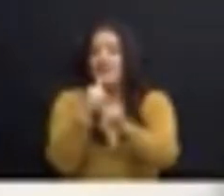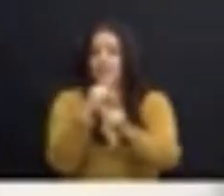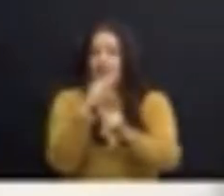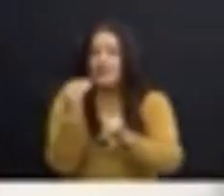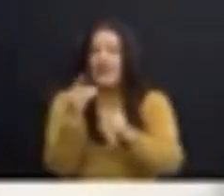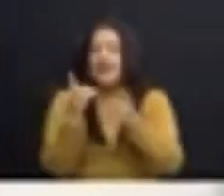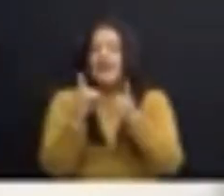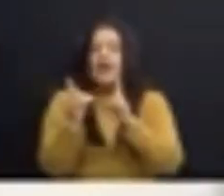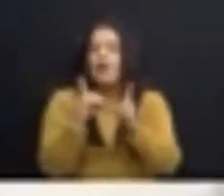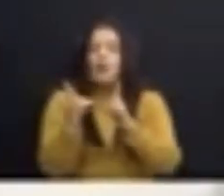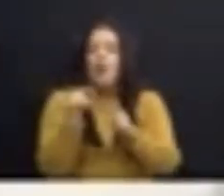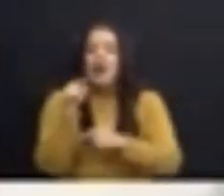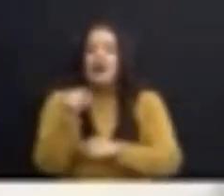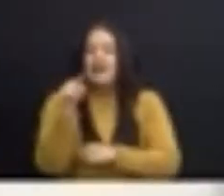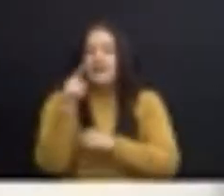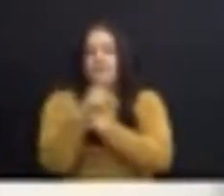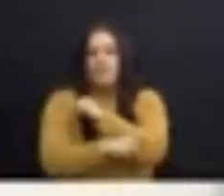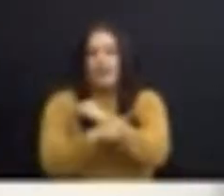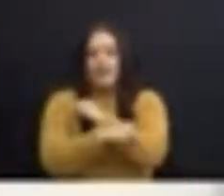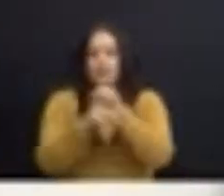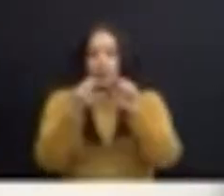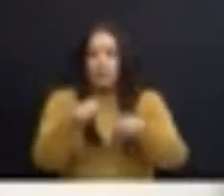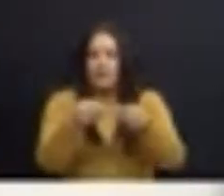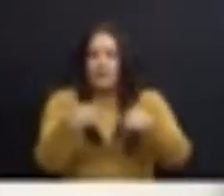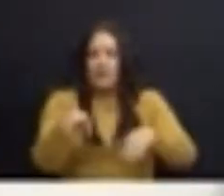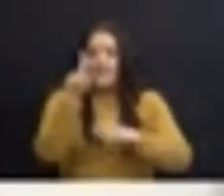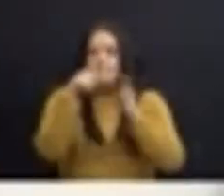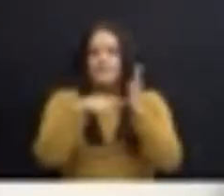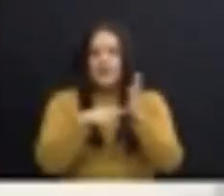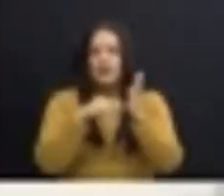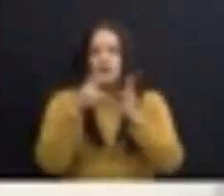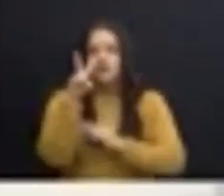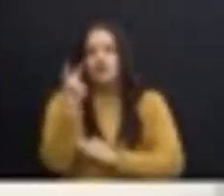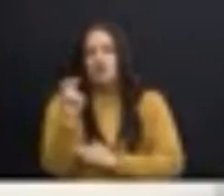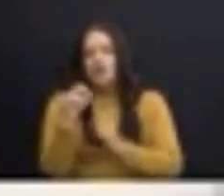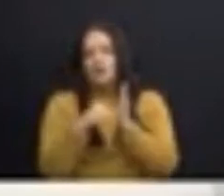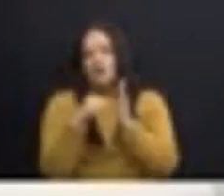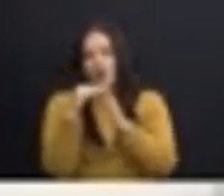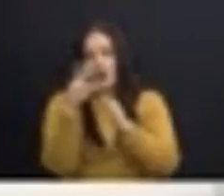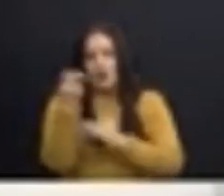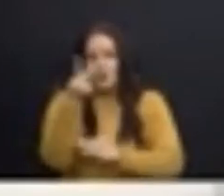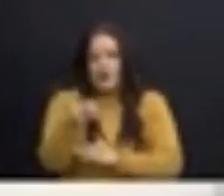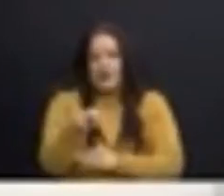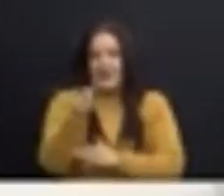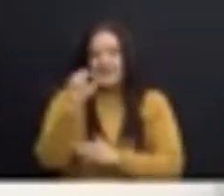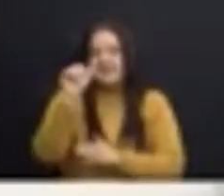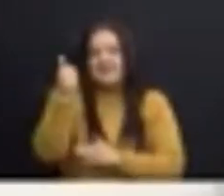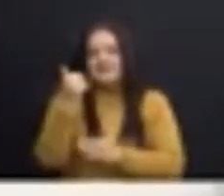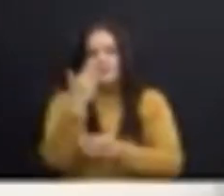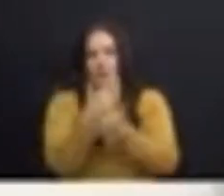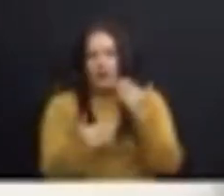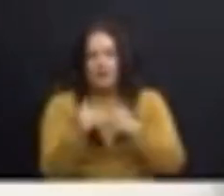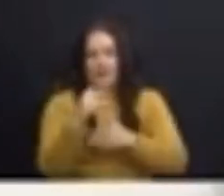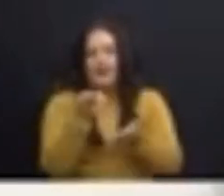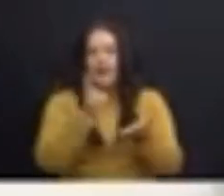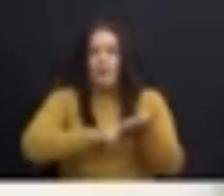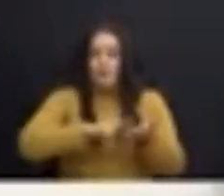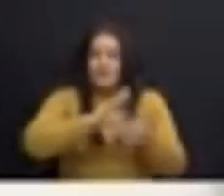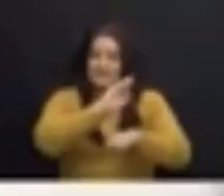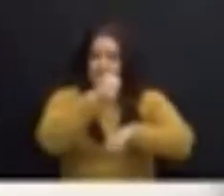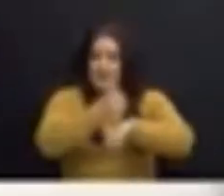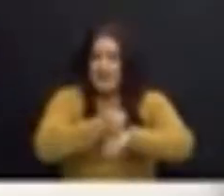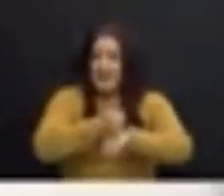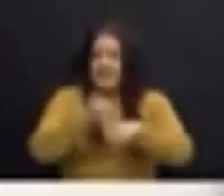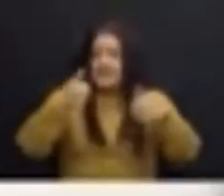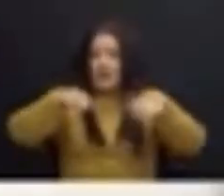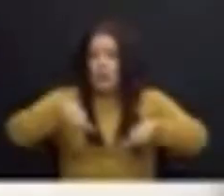el Estado podía perder 1.200 millones de colones, una décima parte de la multa establecida, y que en criterio